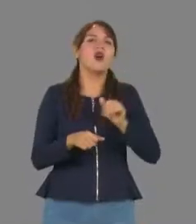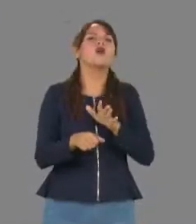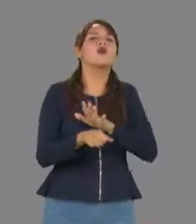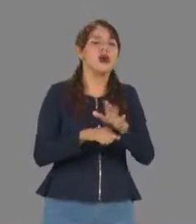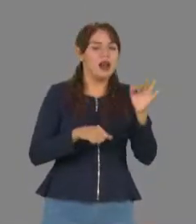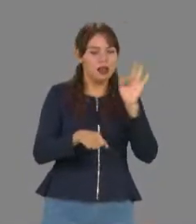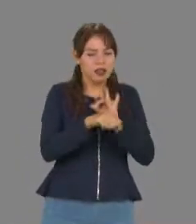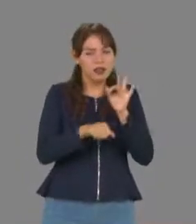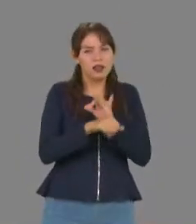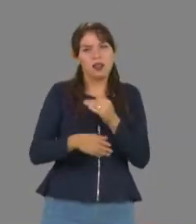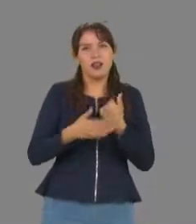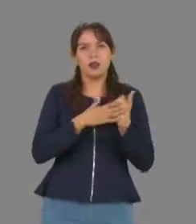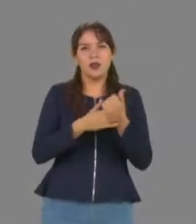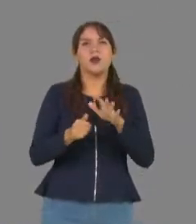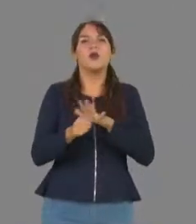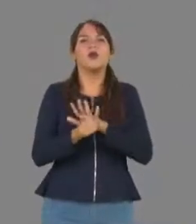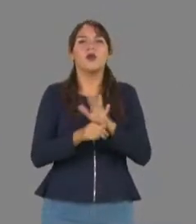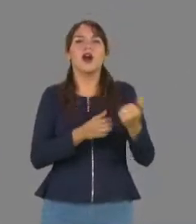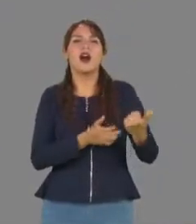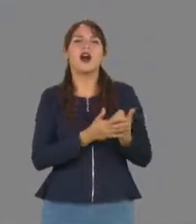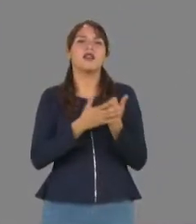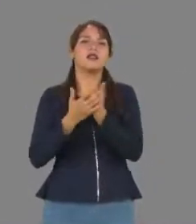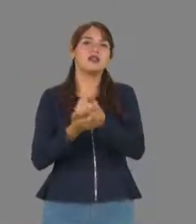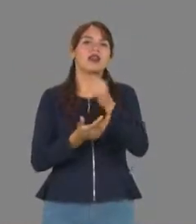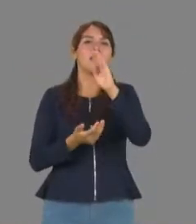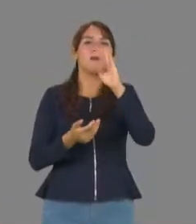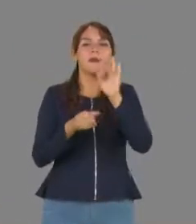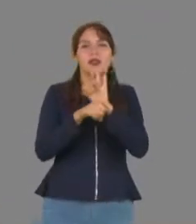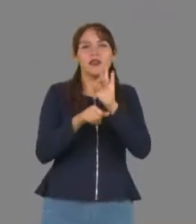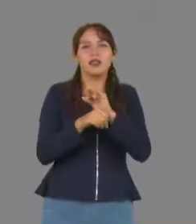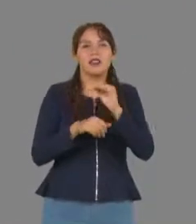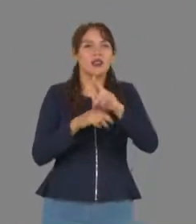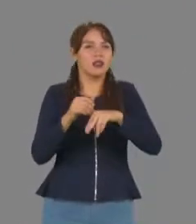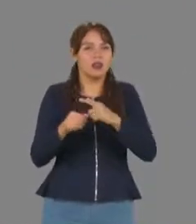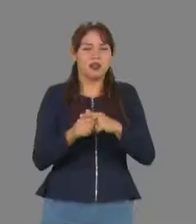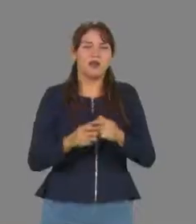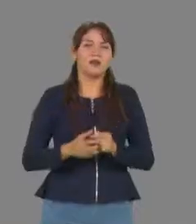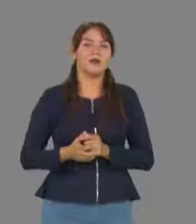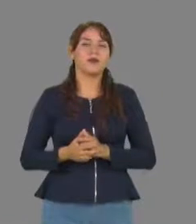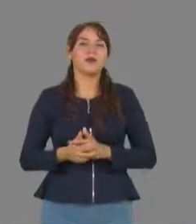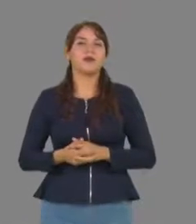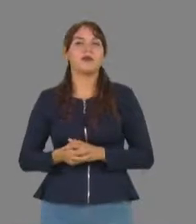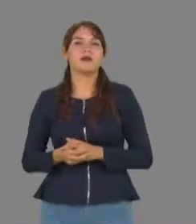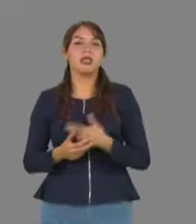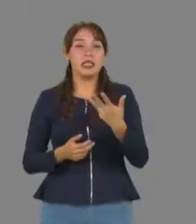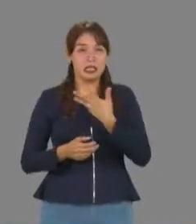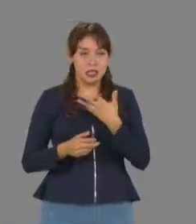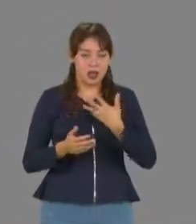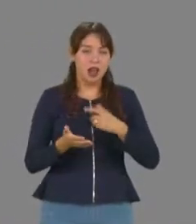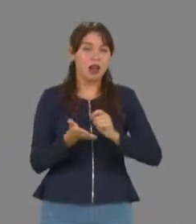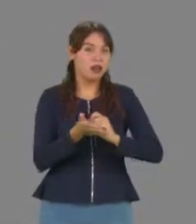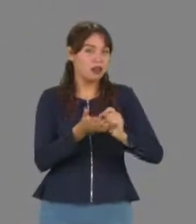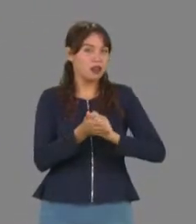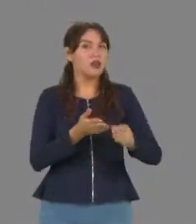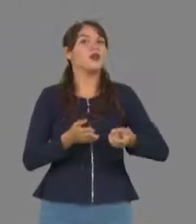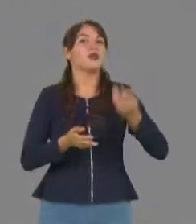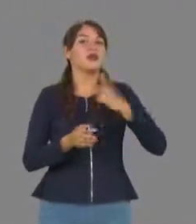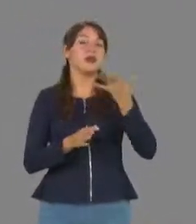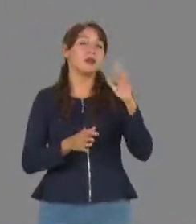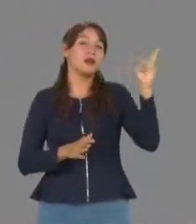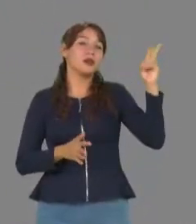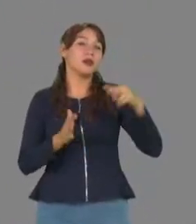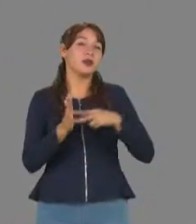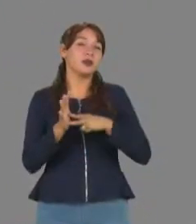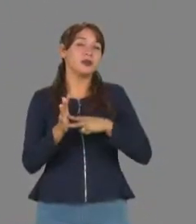aportan más elementos bioactivos benéficos para el ser humano. Se tiene registro de cerca de 2,000 especies de